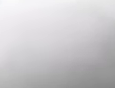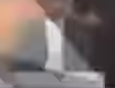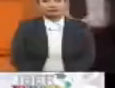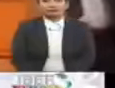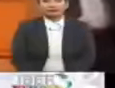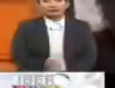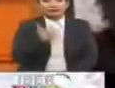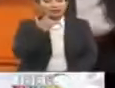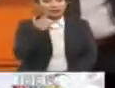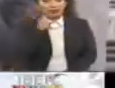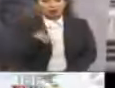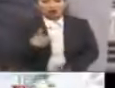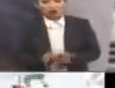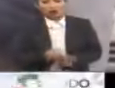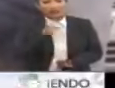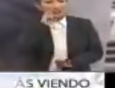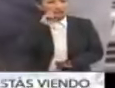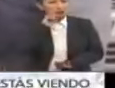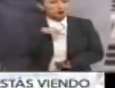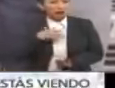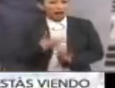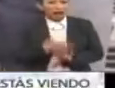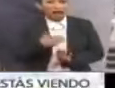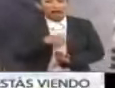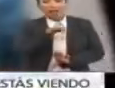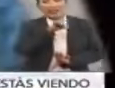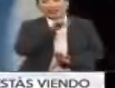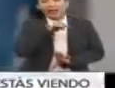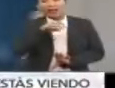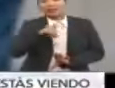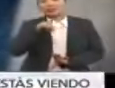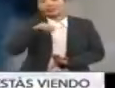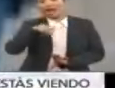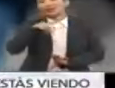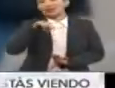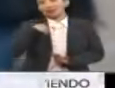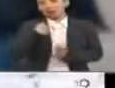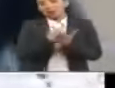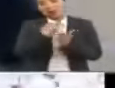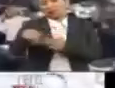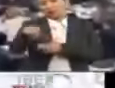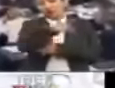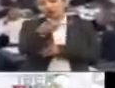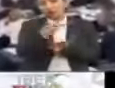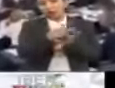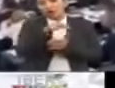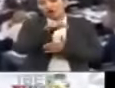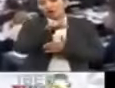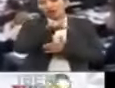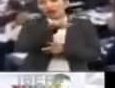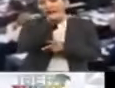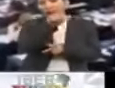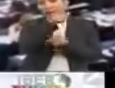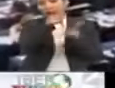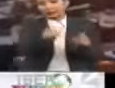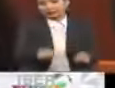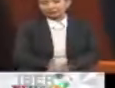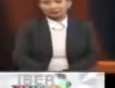Por su lucha contra la violencia sexual, Dennis Mugwege y Nadia Murad fueron galardonados con el premio Nobel de la Paz.